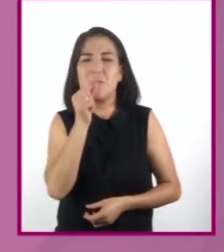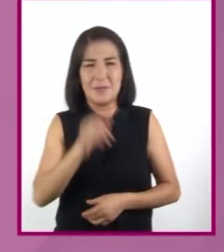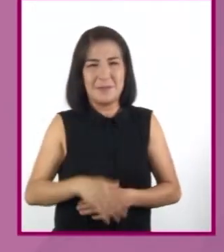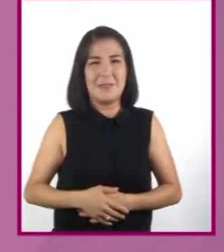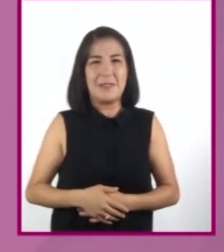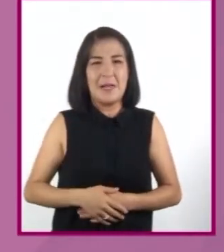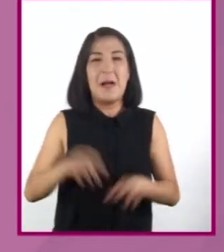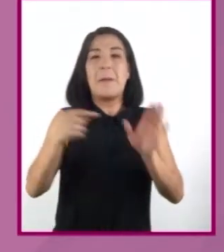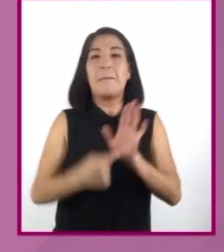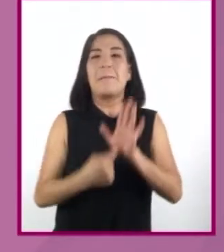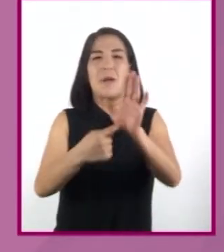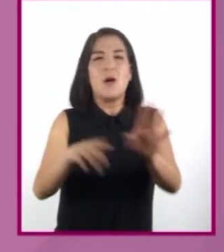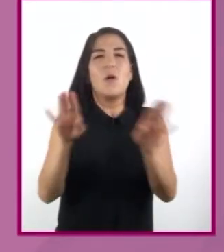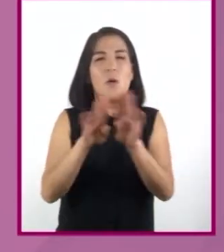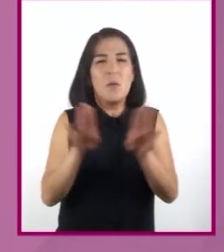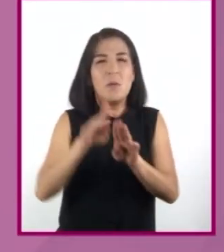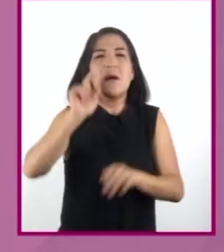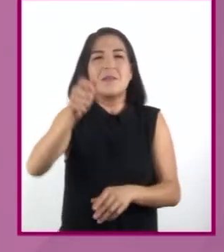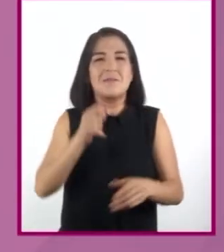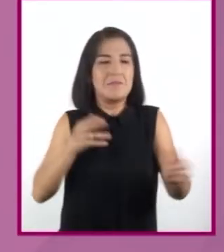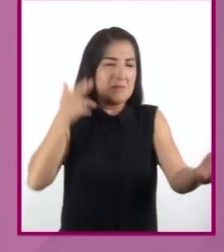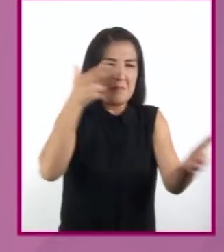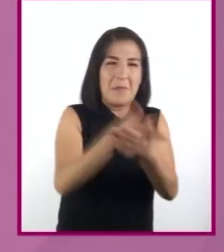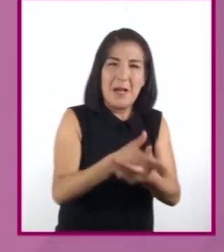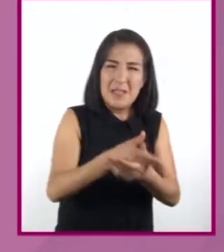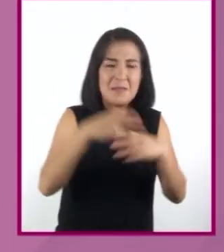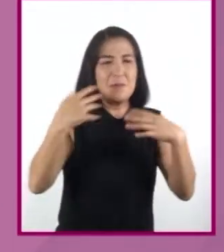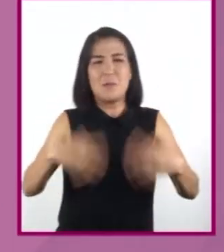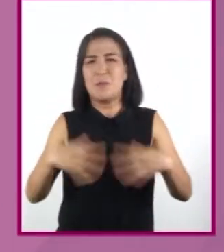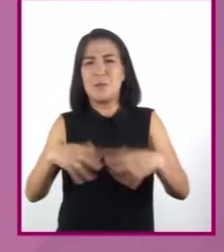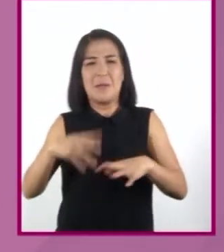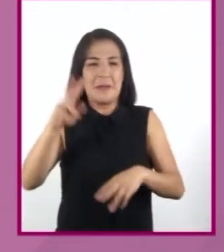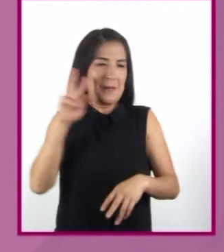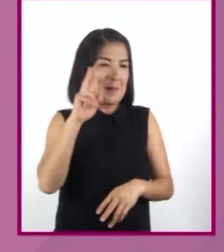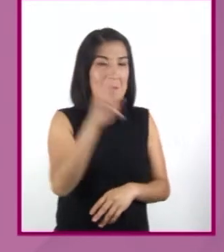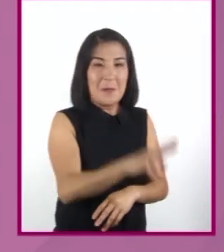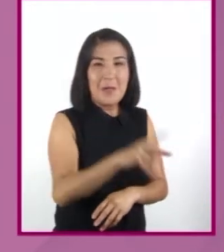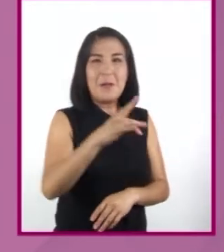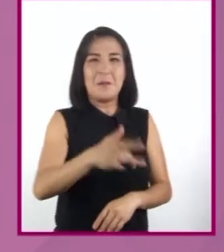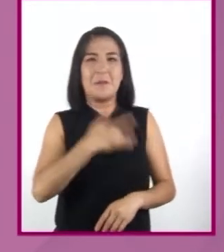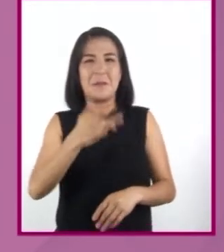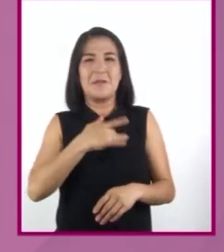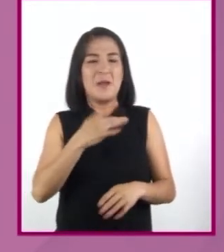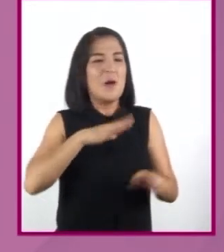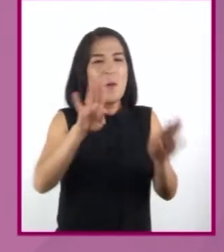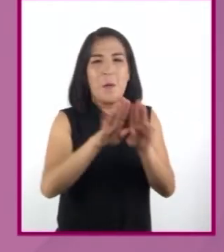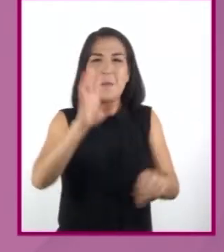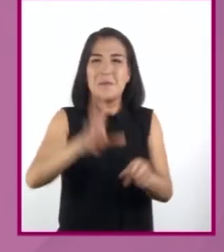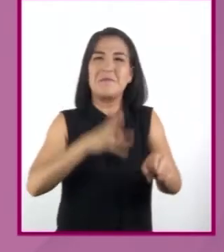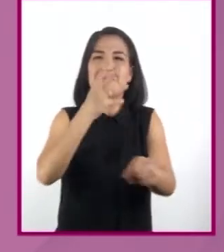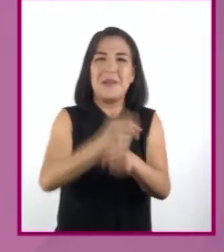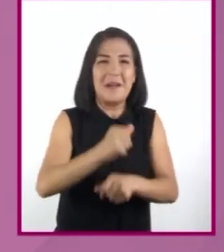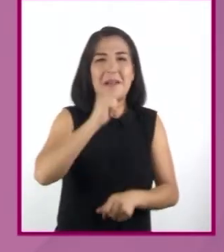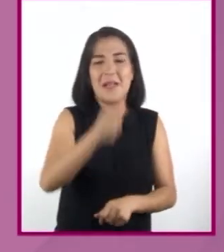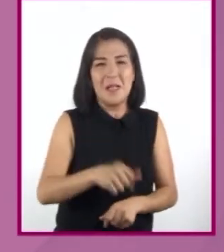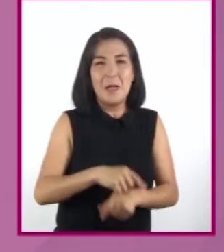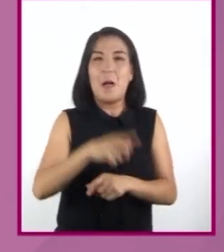Presenta un crimen enigmático y a primera vista irresoluble. El detective